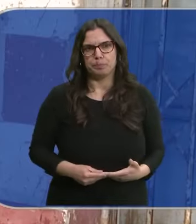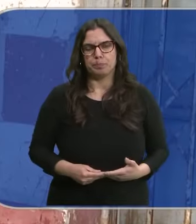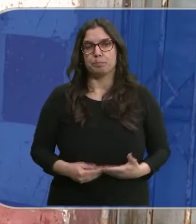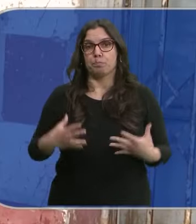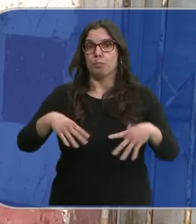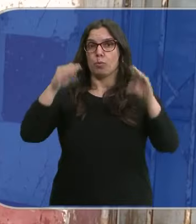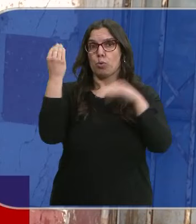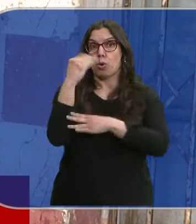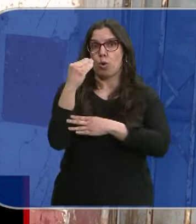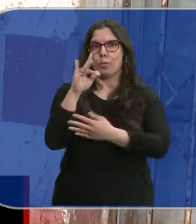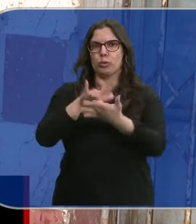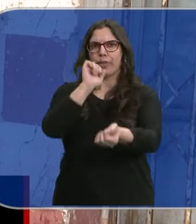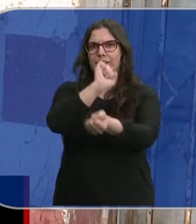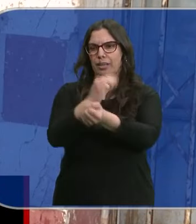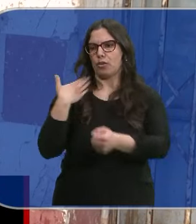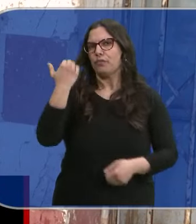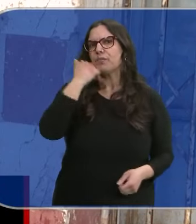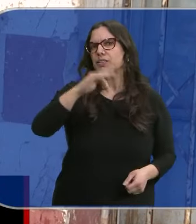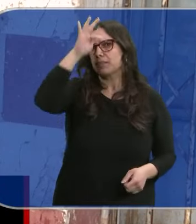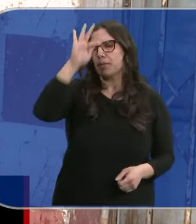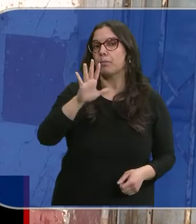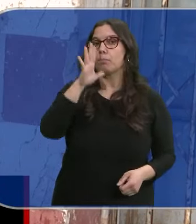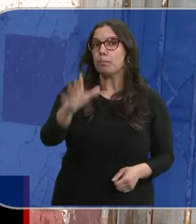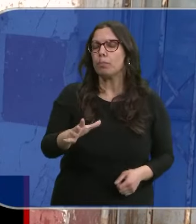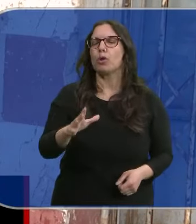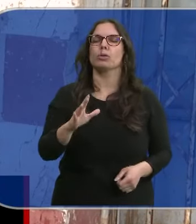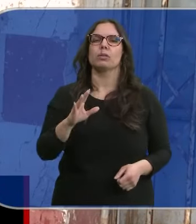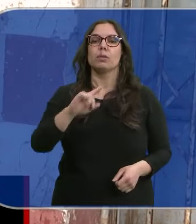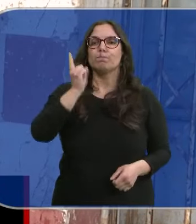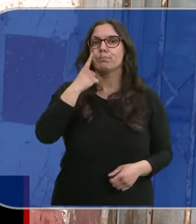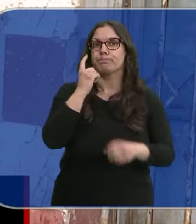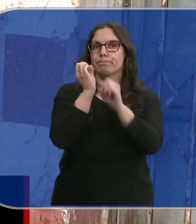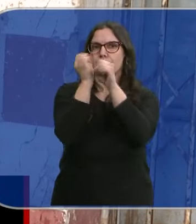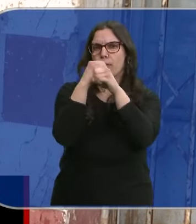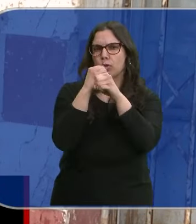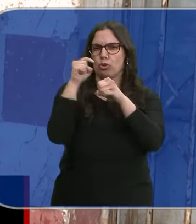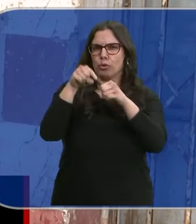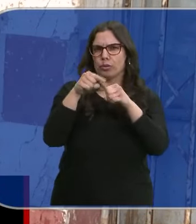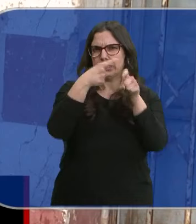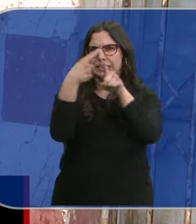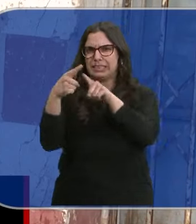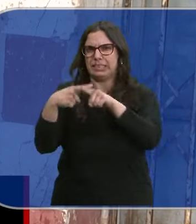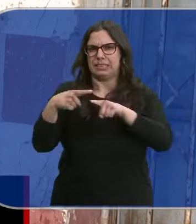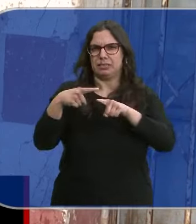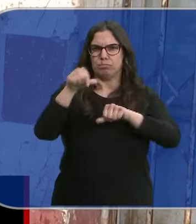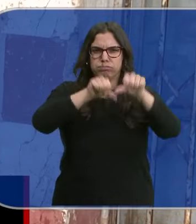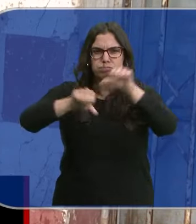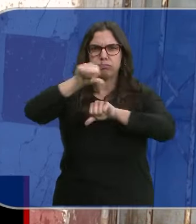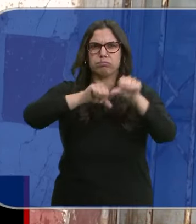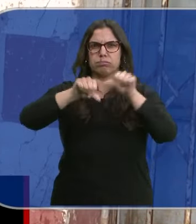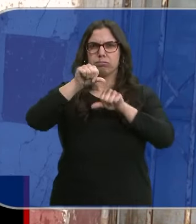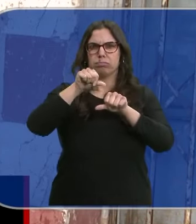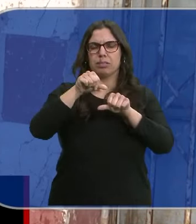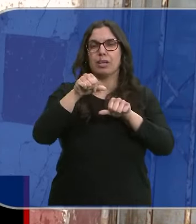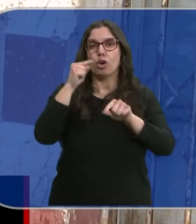En Burgos, un joven ha sido detenido este fin de semana tras desmantelar un laboratorio con numerosas sustancias y